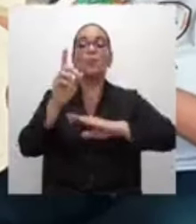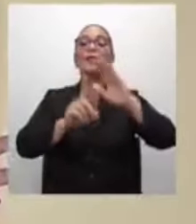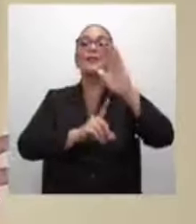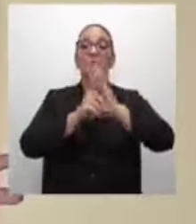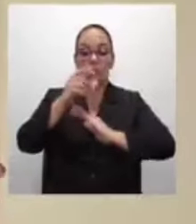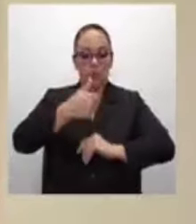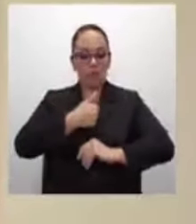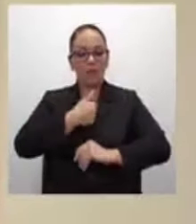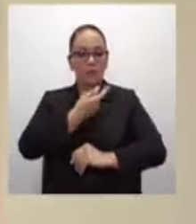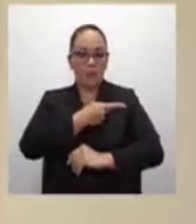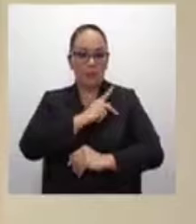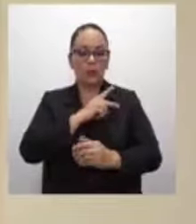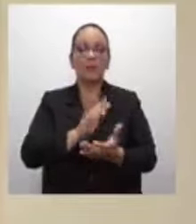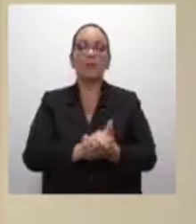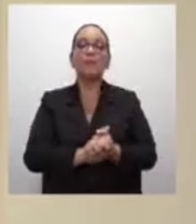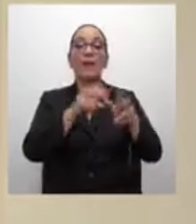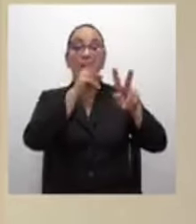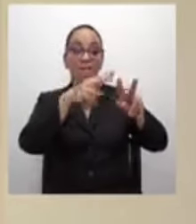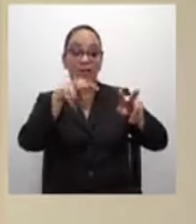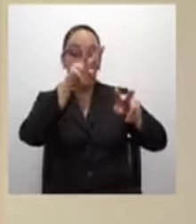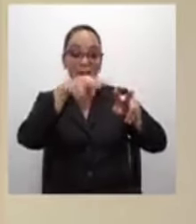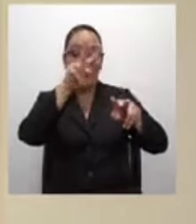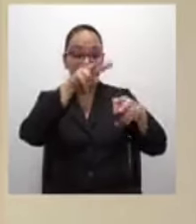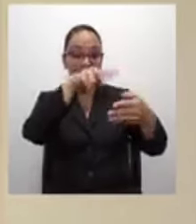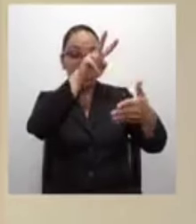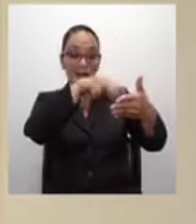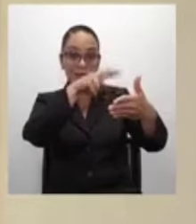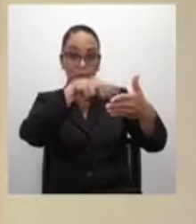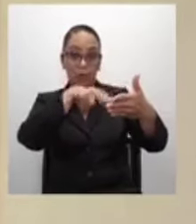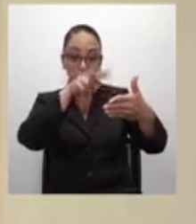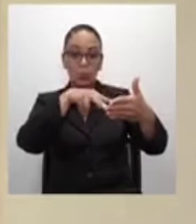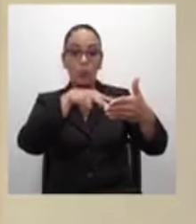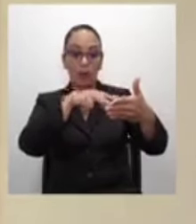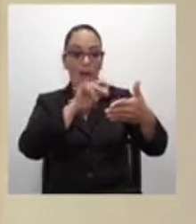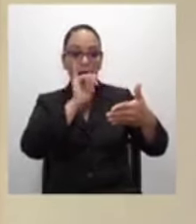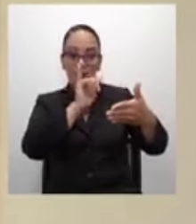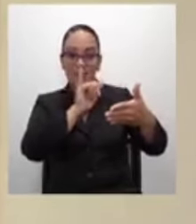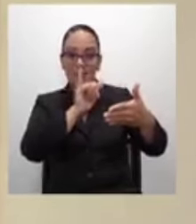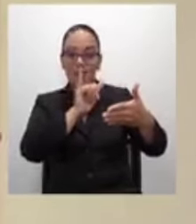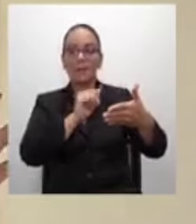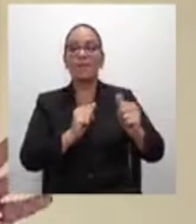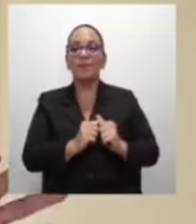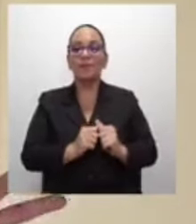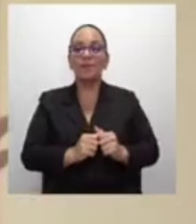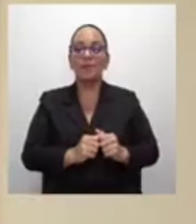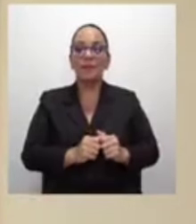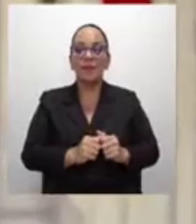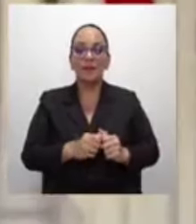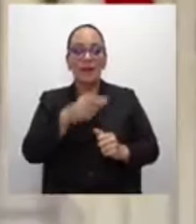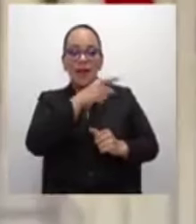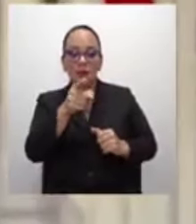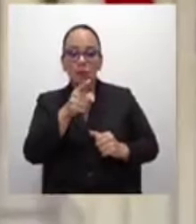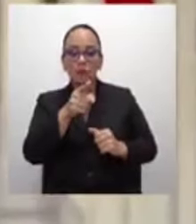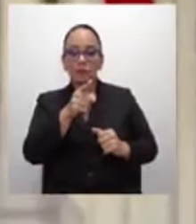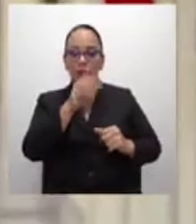persona. De las ventajas que tiene la lectura es eso, ¿verdad?, despierta en ellos creatividad,